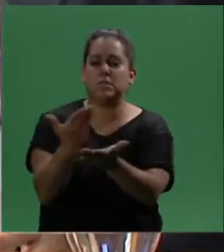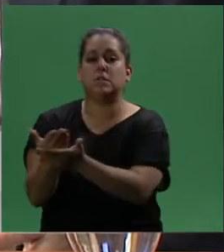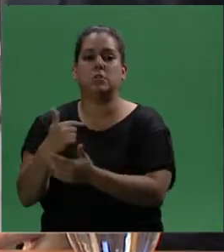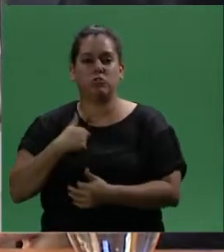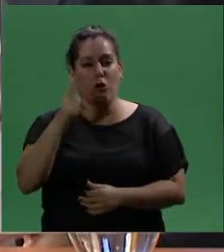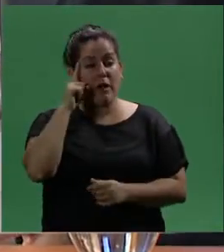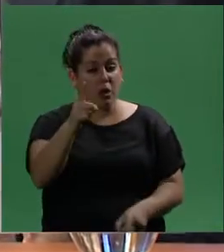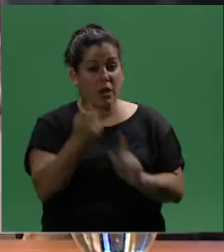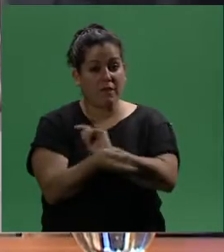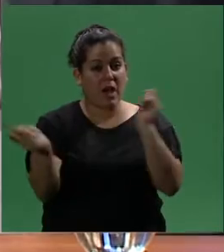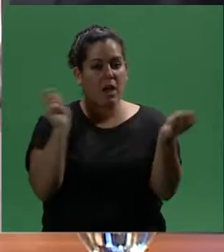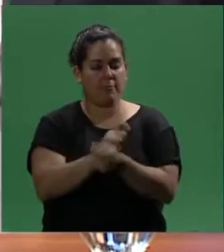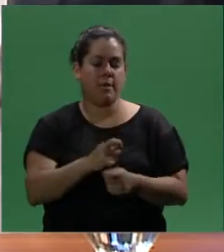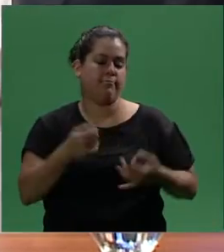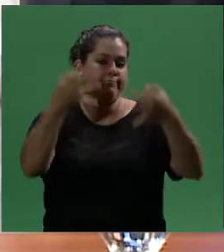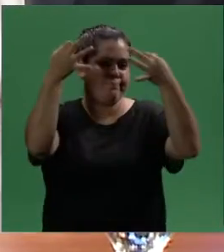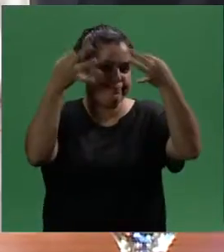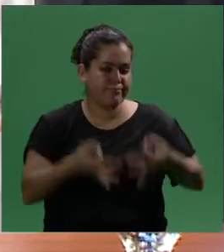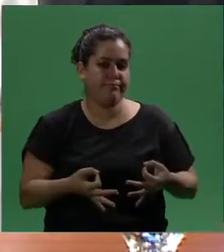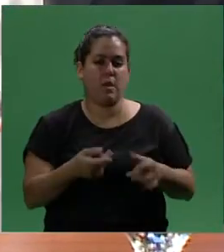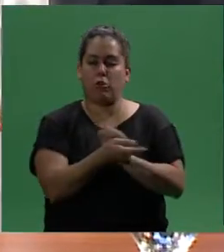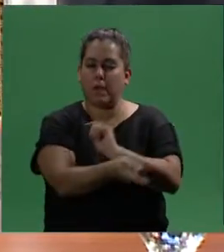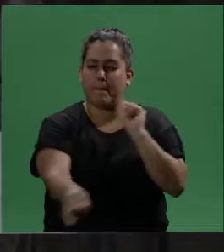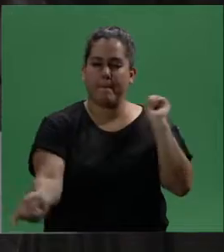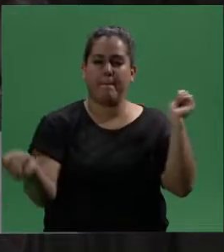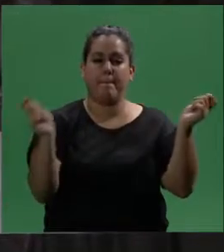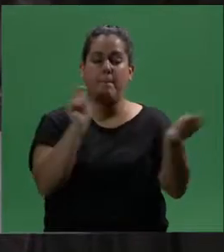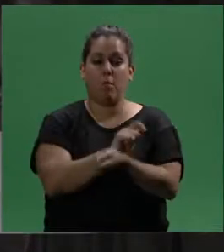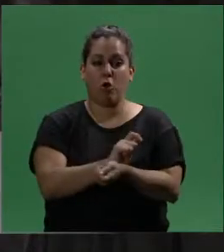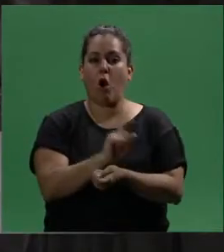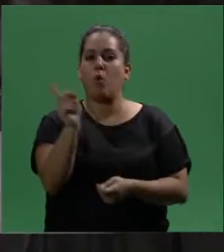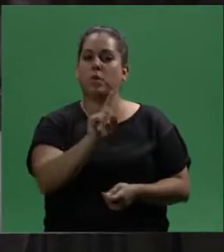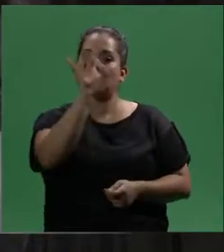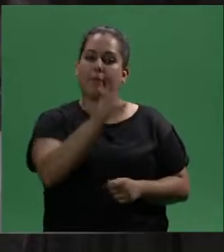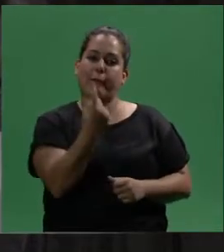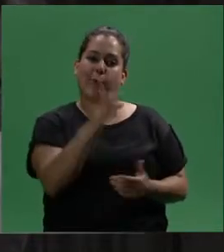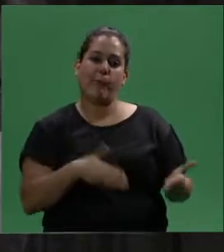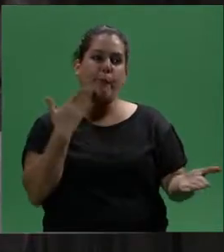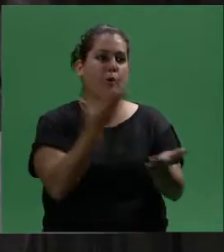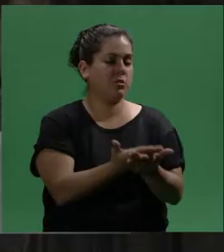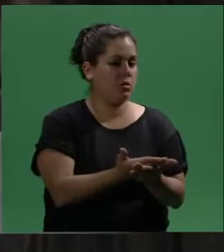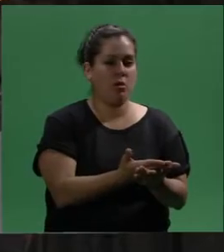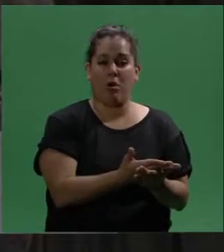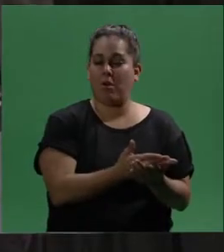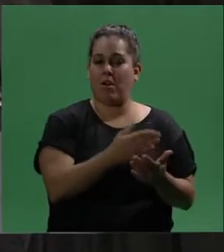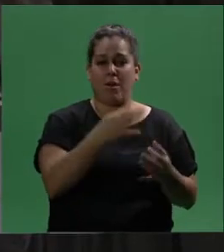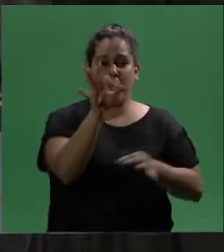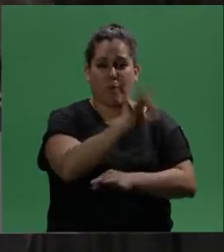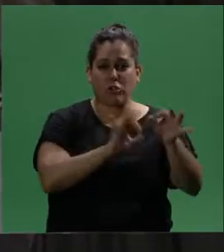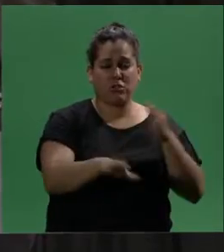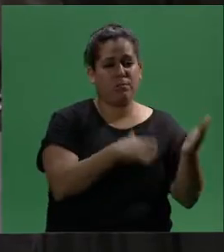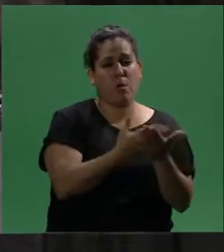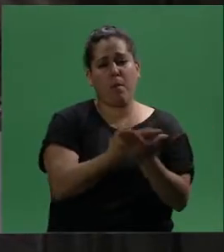ideas. Yo creo que lo va a cambiar de fondo. Este proyecto, como decía Adolfo, no es un solo proyecto, sino es una